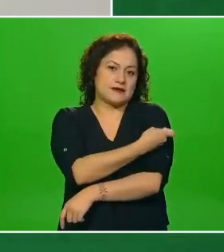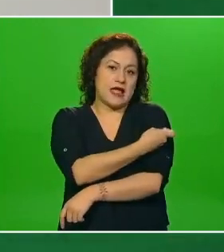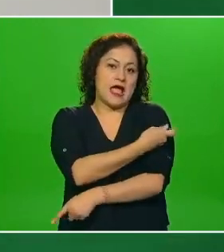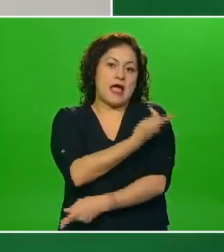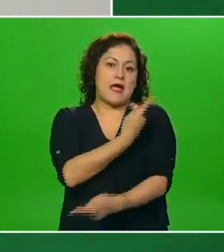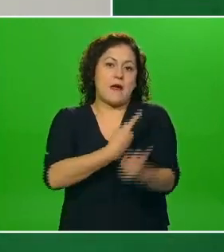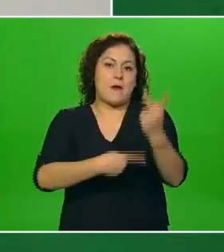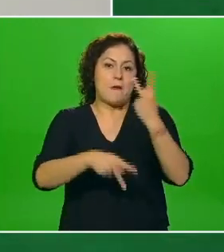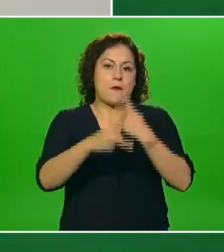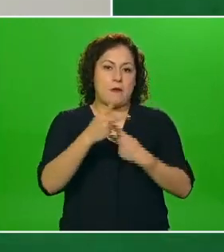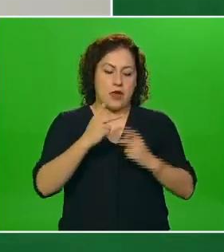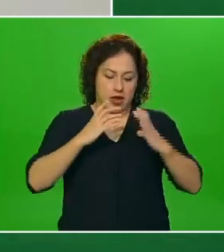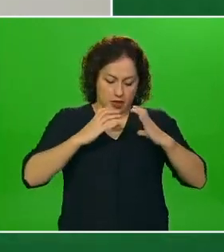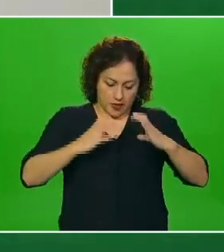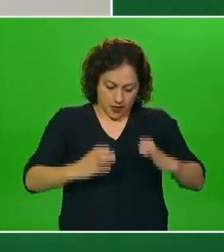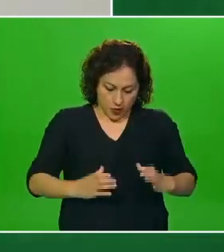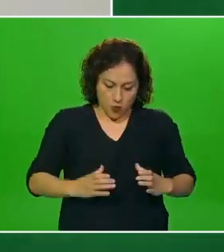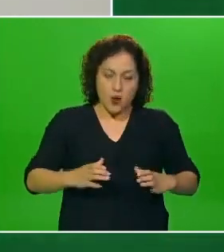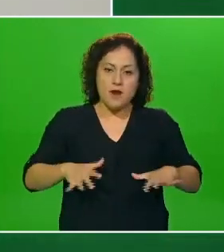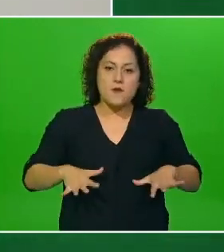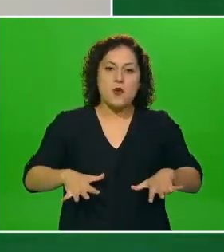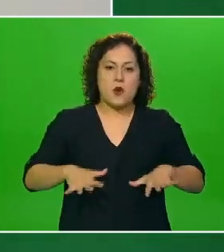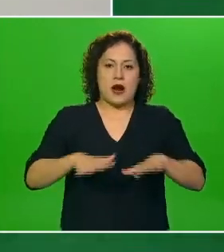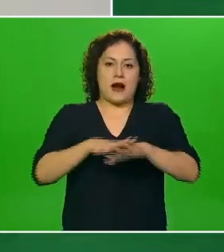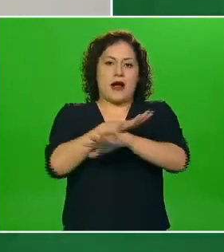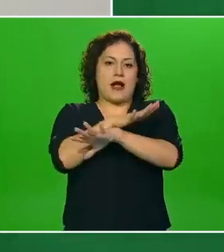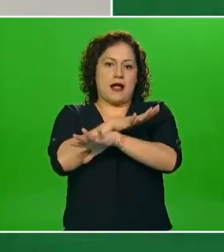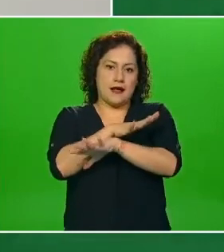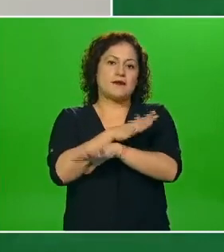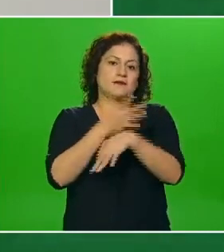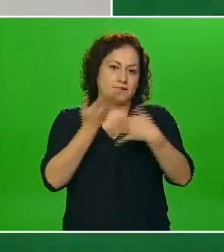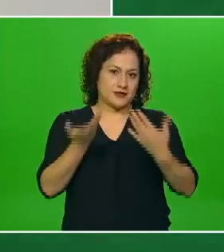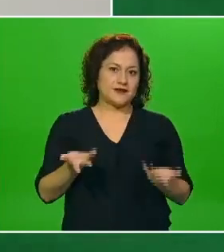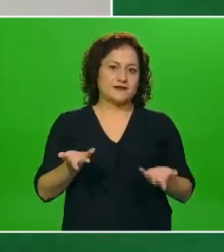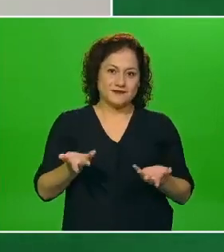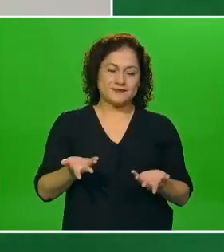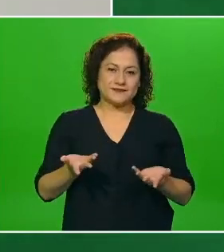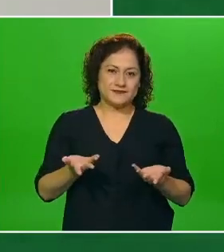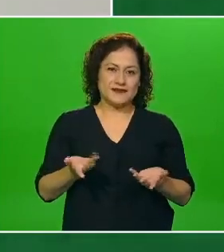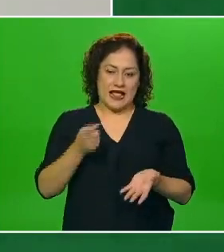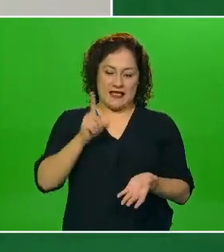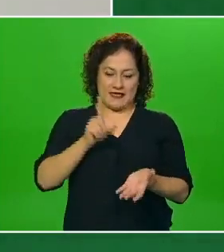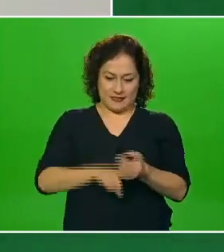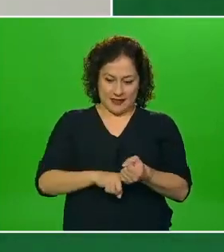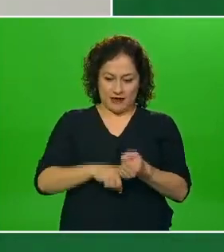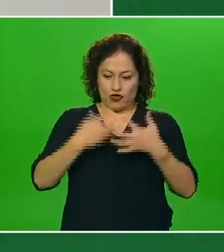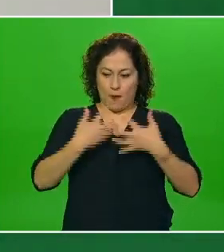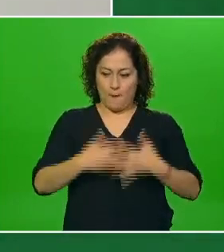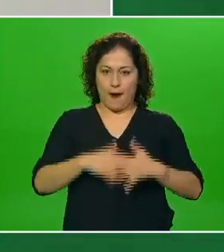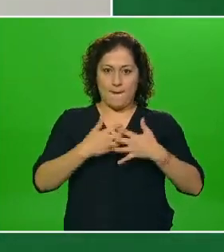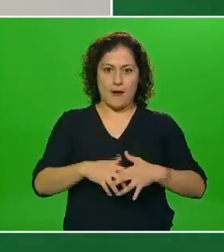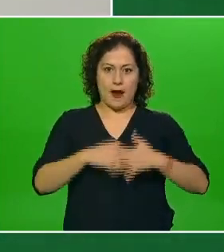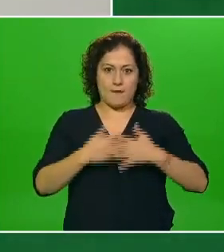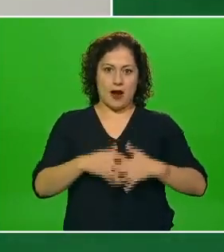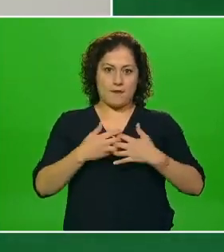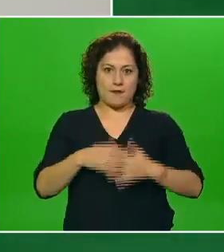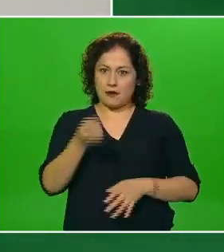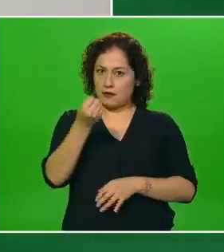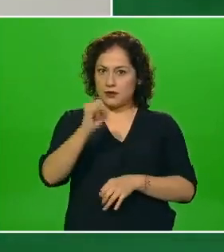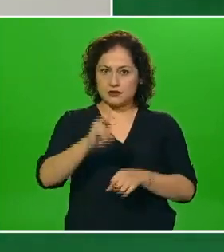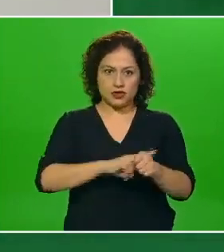inmunológica en el organismo en el sistema inmune de la persona y cuando esto sucede la persona puede expresar